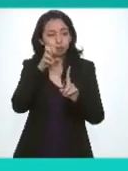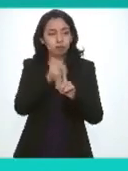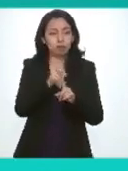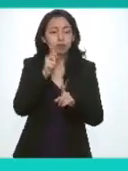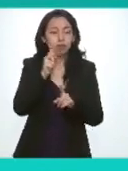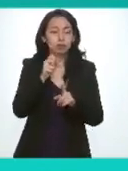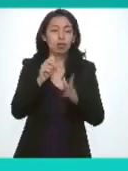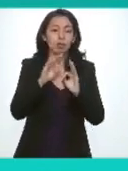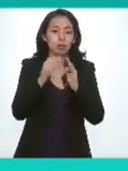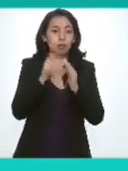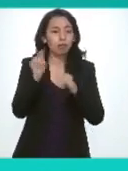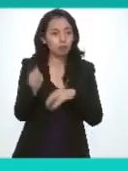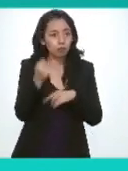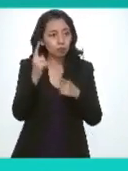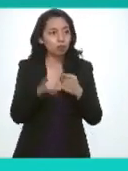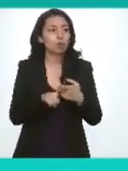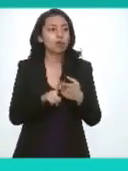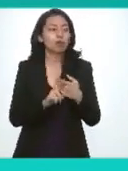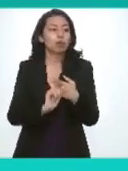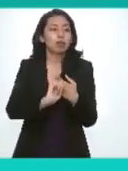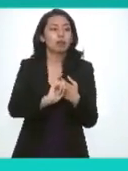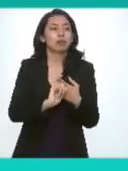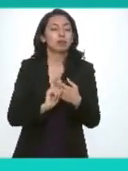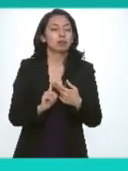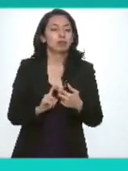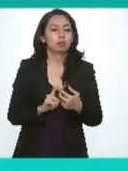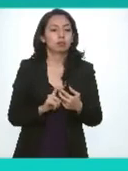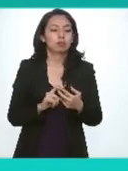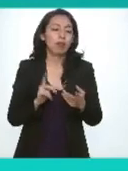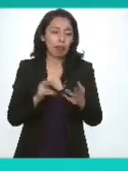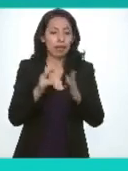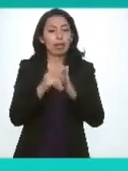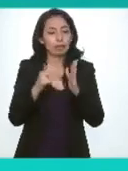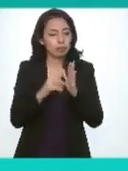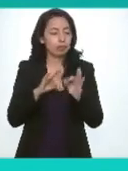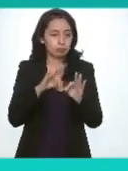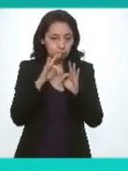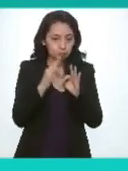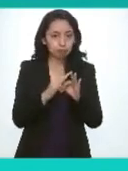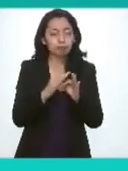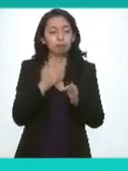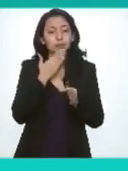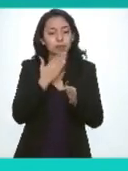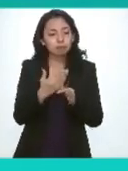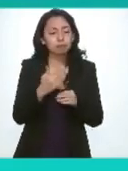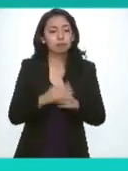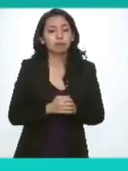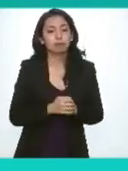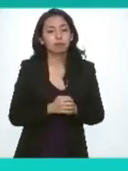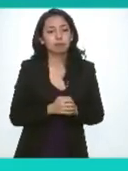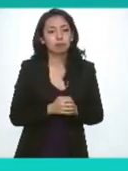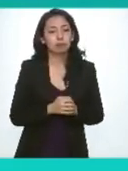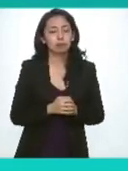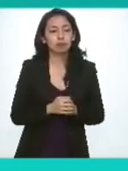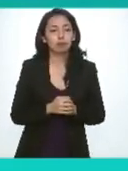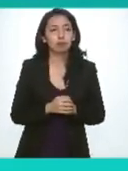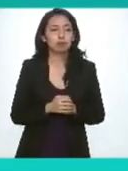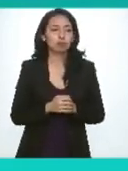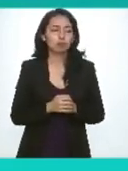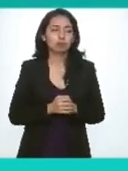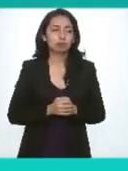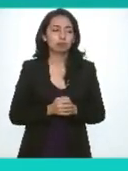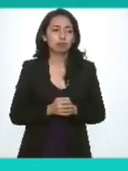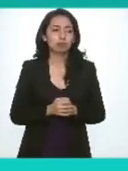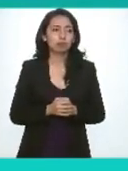sentido tecnológico en el sentido este digamos normativo en el sentido este pues de digamos de la